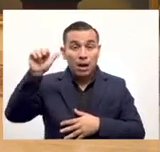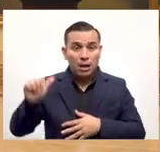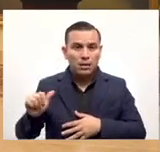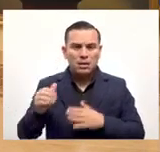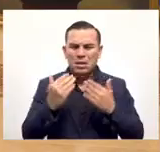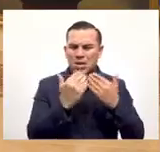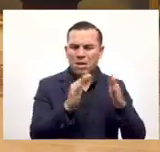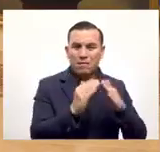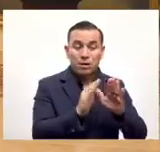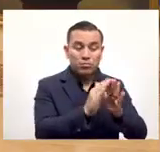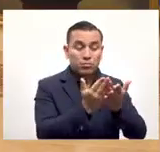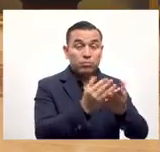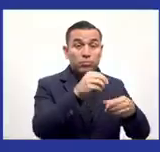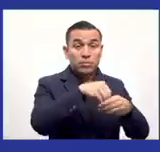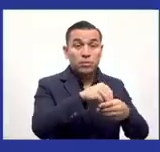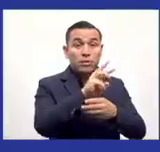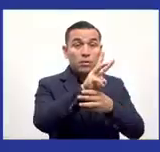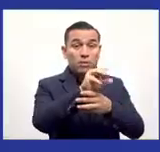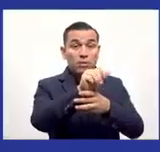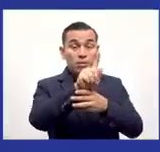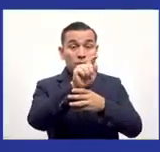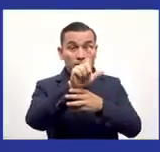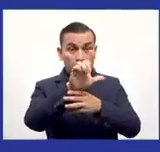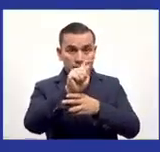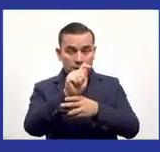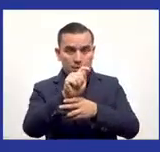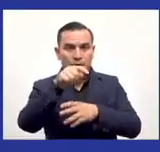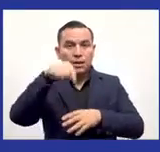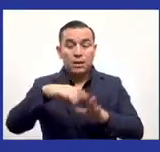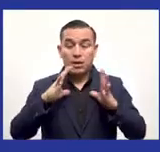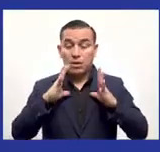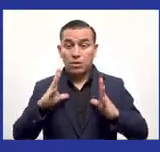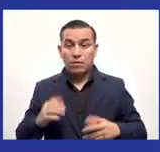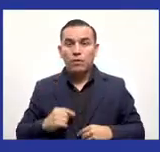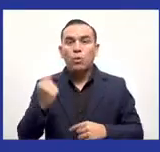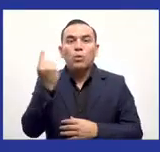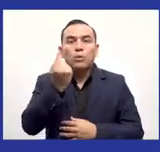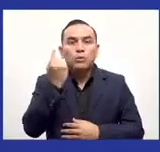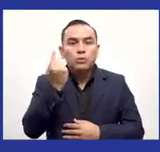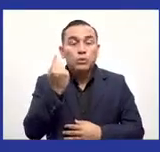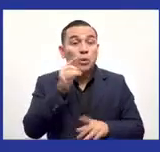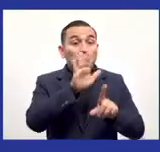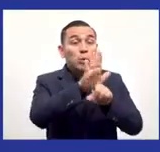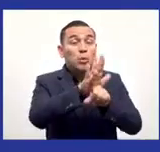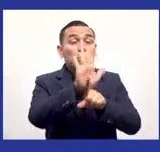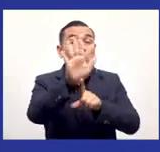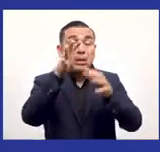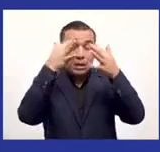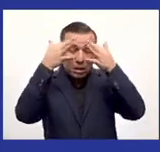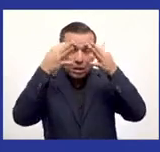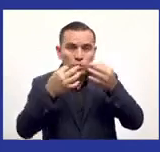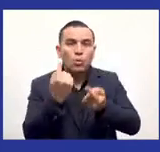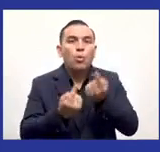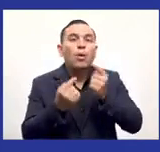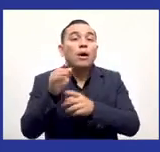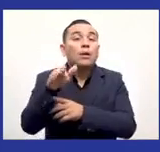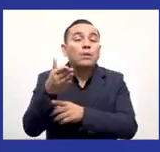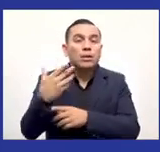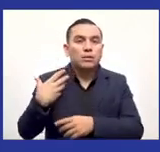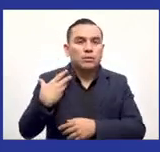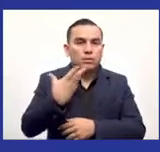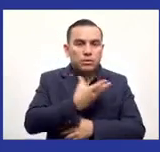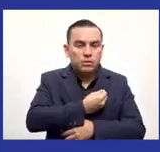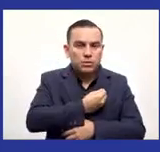mundo el gobierno va a ofrecer una pero la gente es libre de utilizar la que quiera no solo los